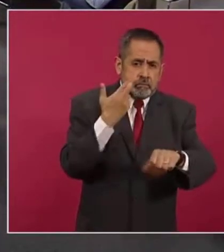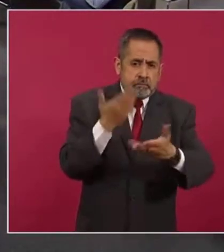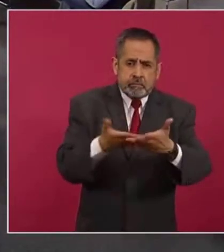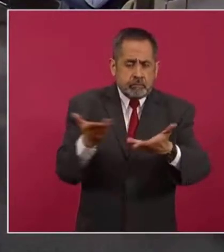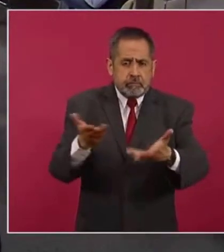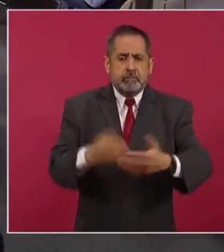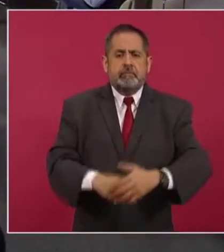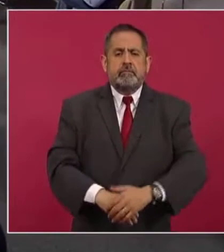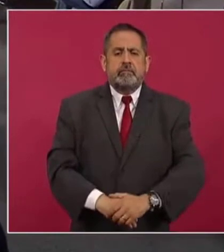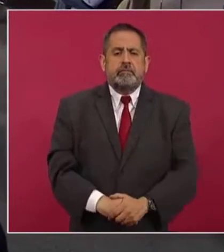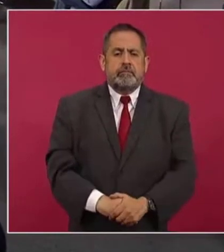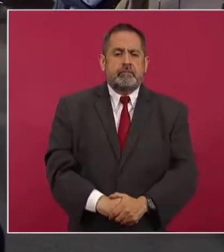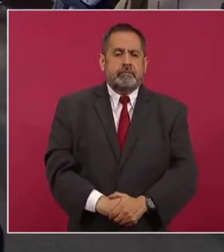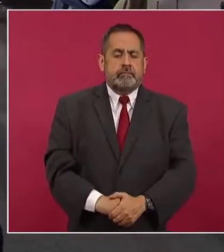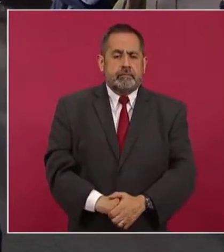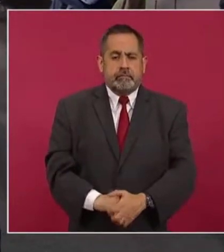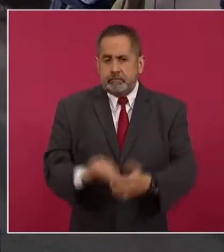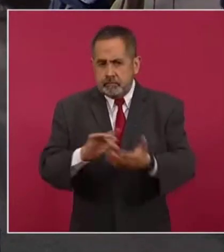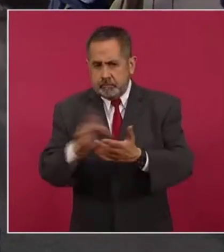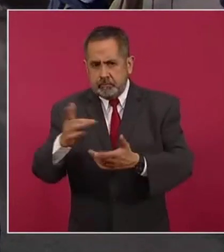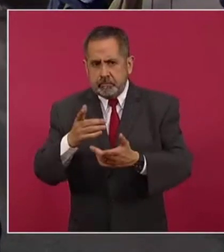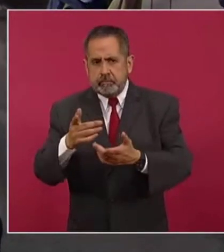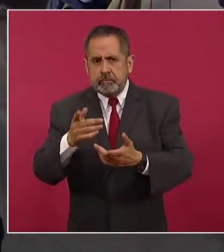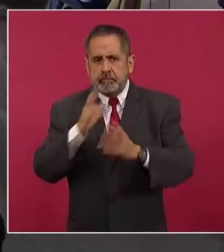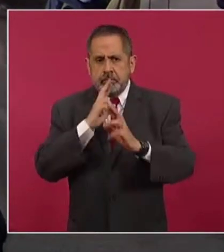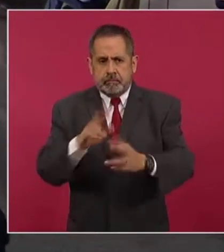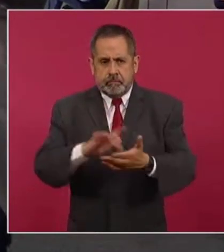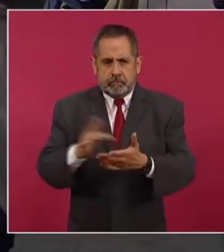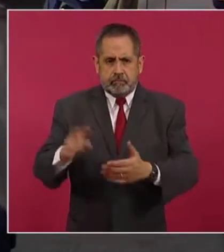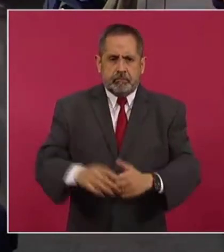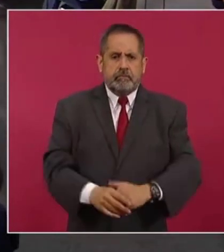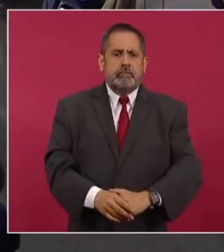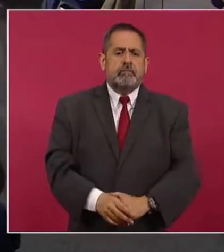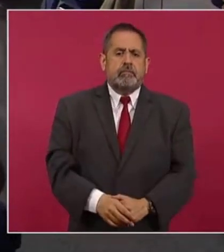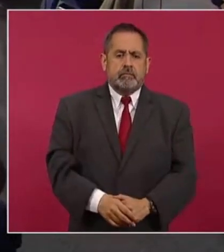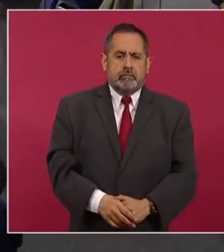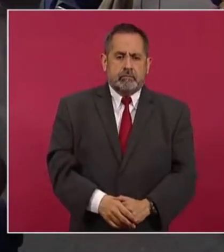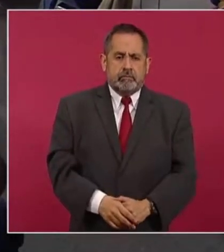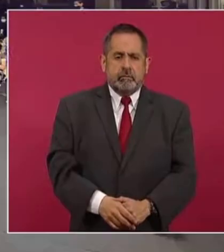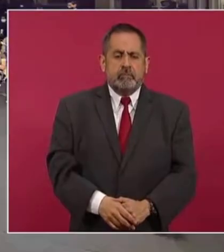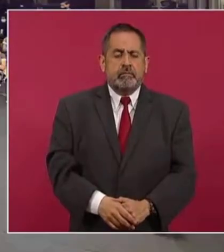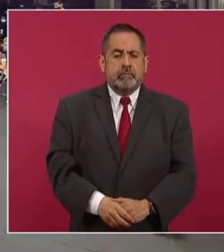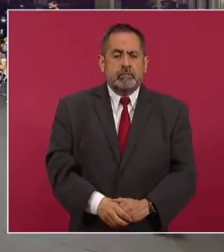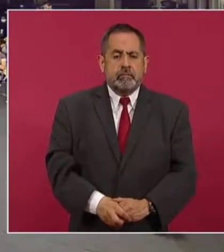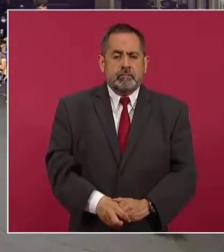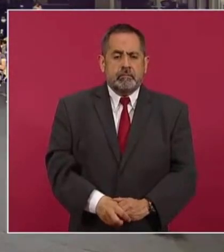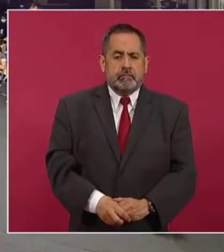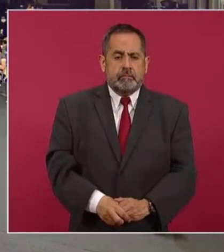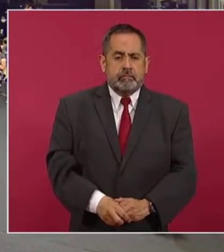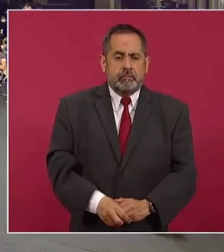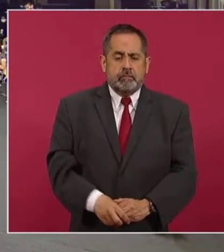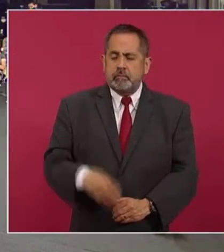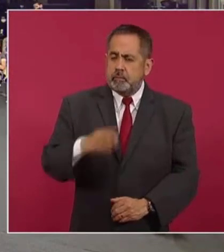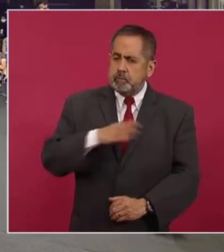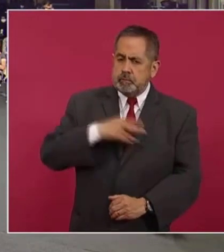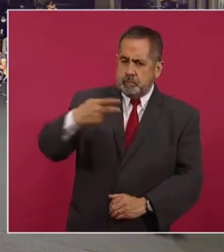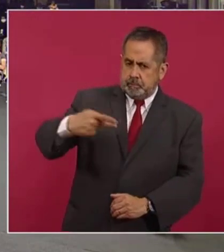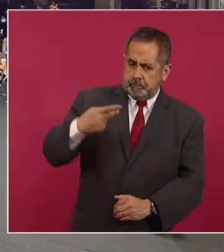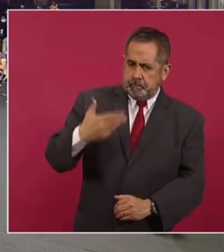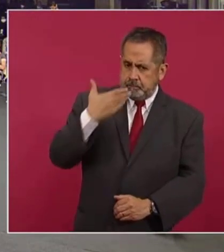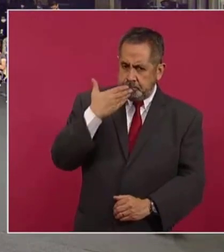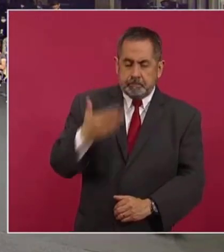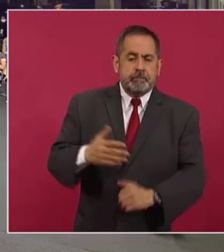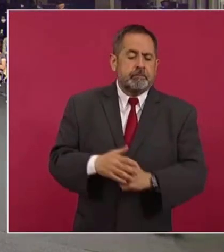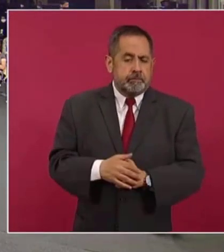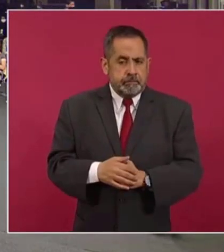Adelante, usted. Muchísimas gracias, por cierto. Sí, gracias. Sí, pues buena pregunta. Efectivamente